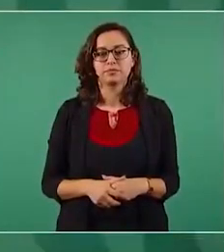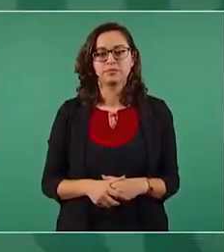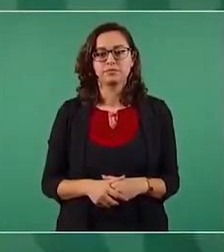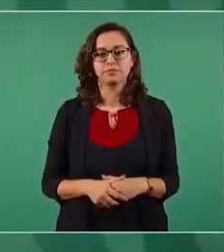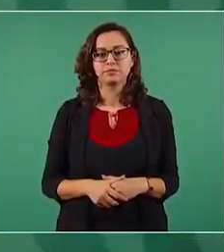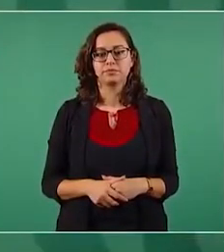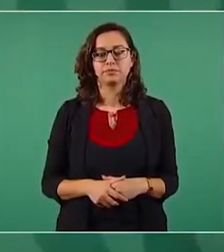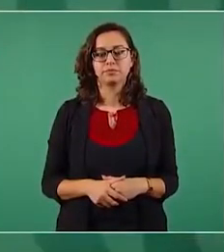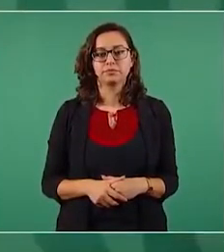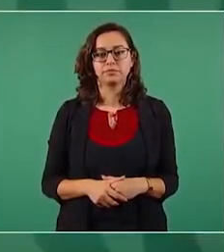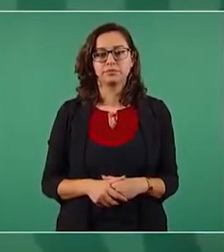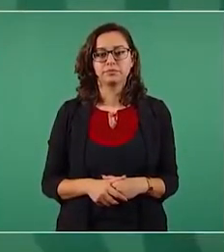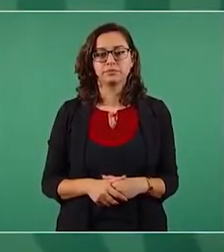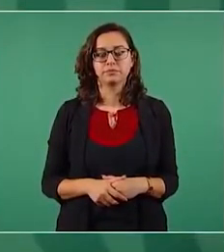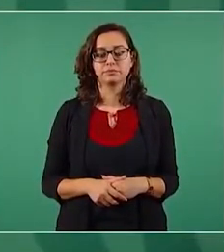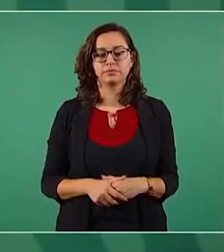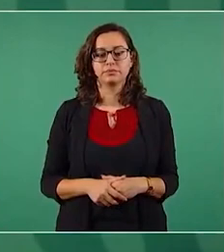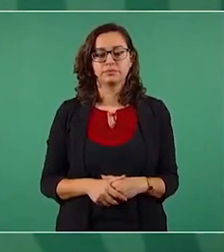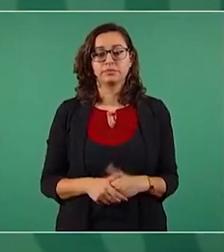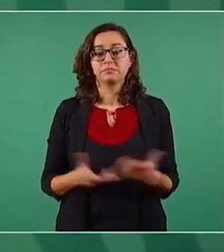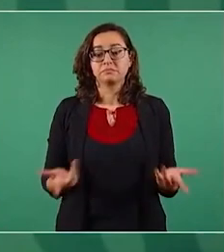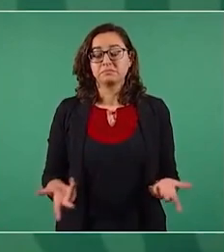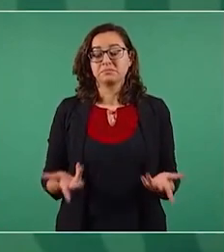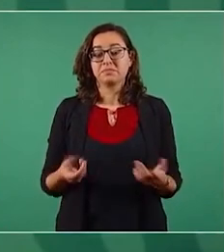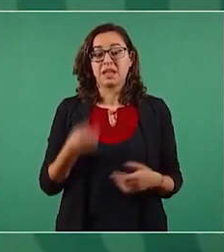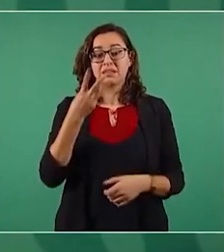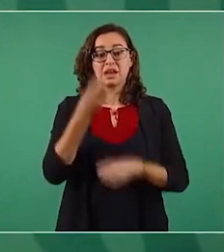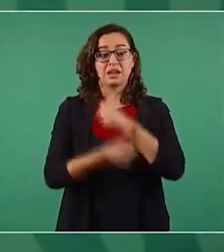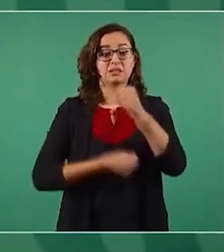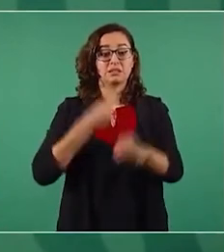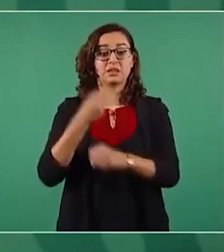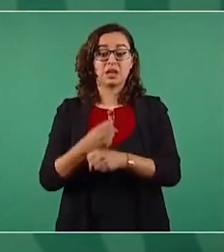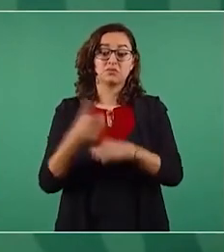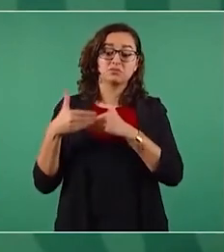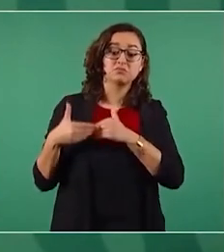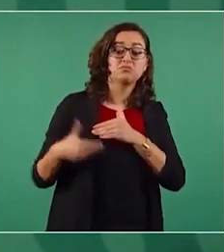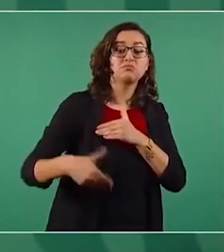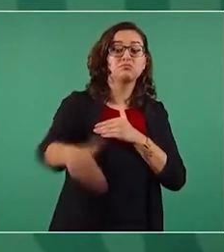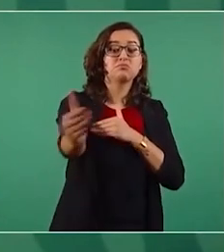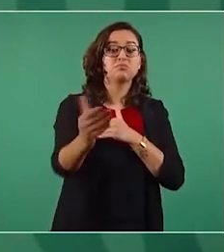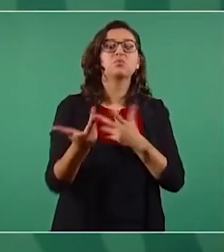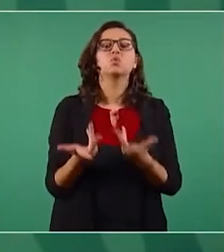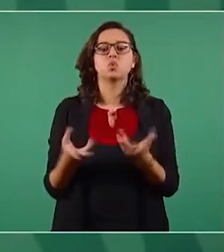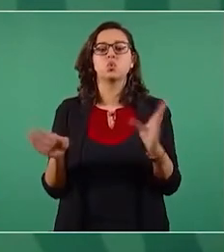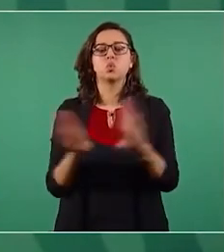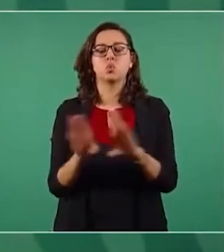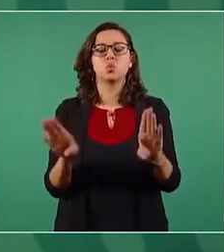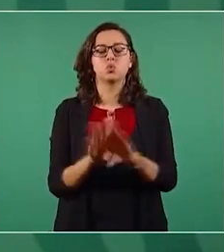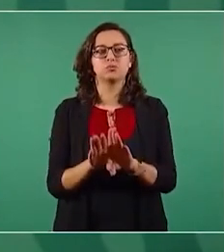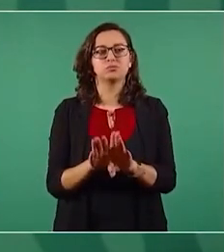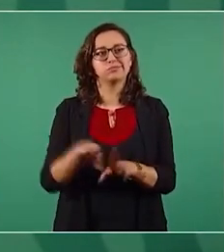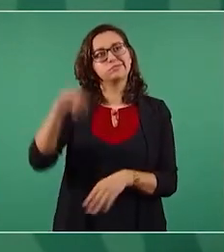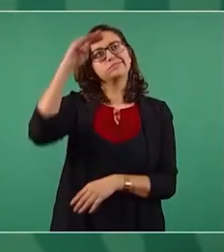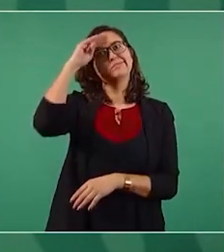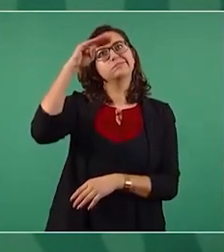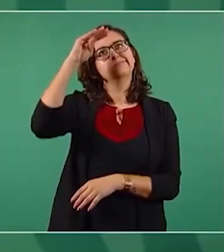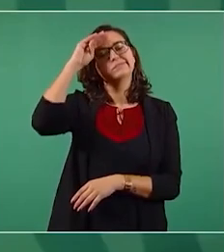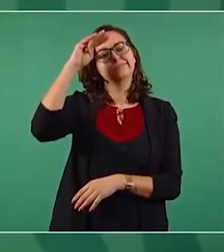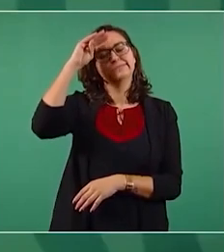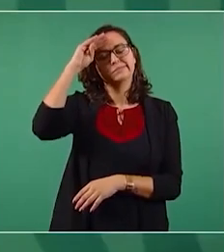el tramo que falta? Bueno, primero también los comento